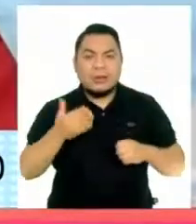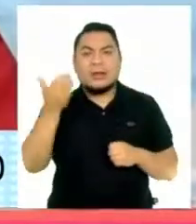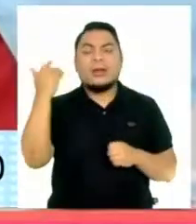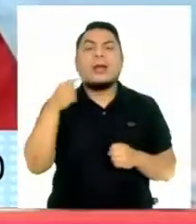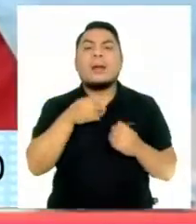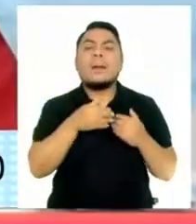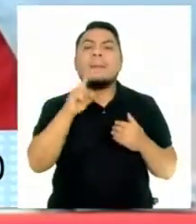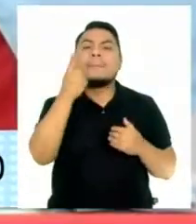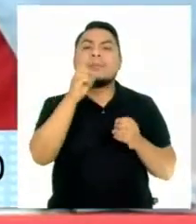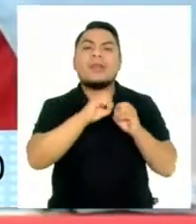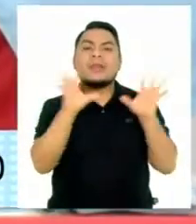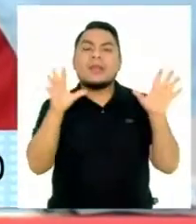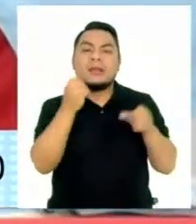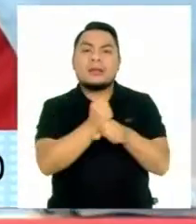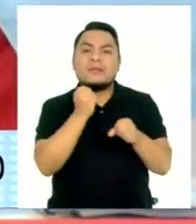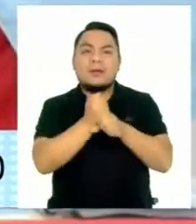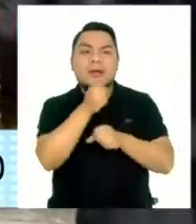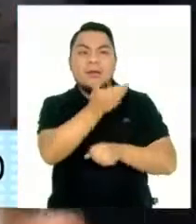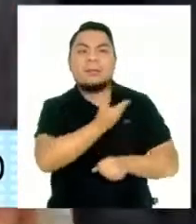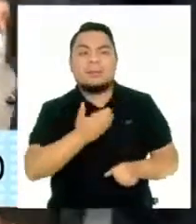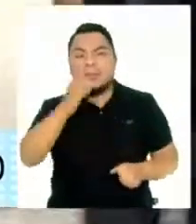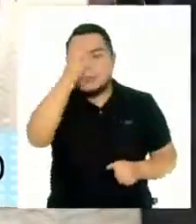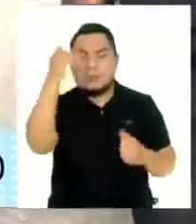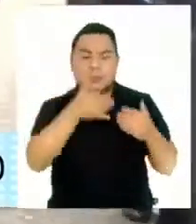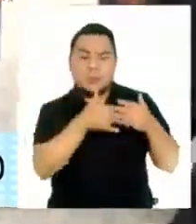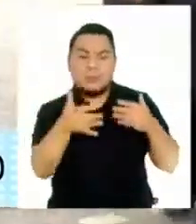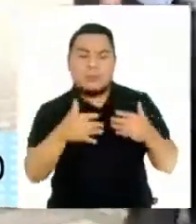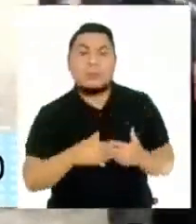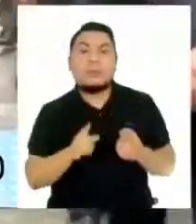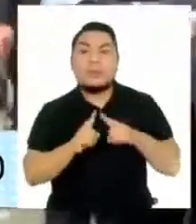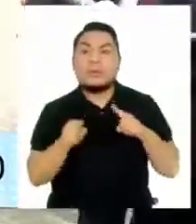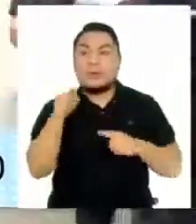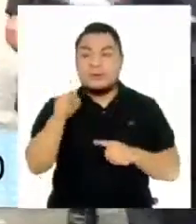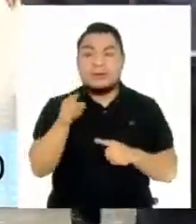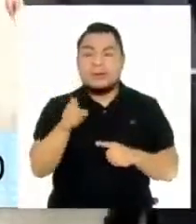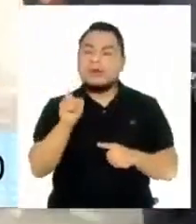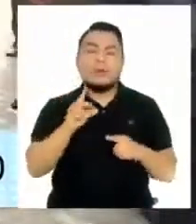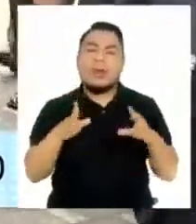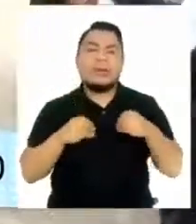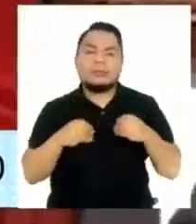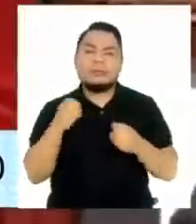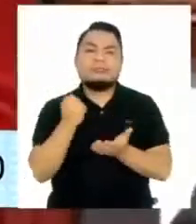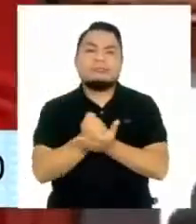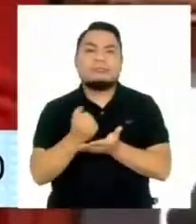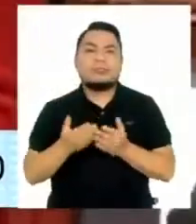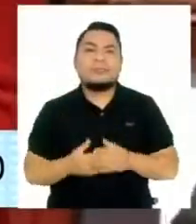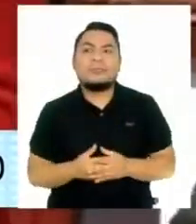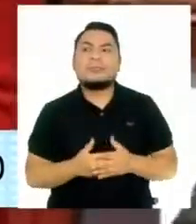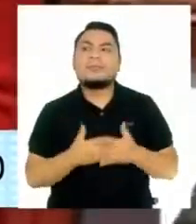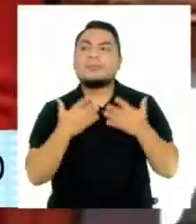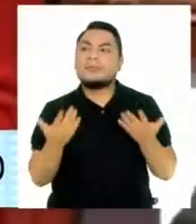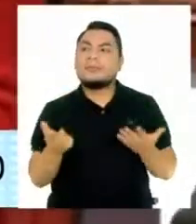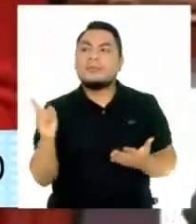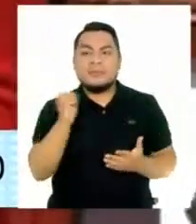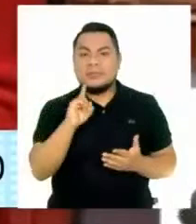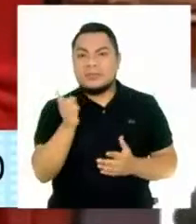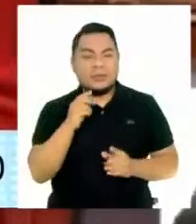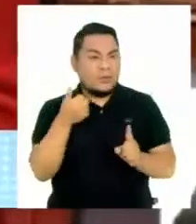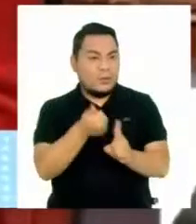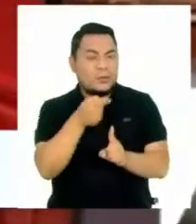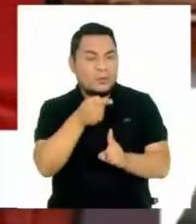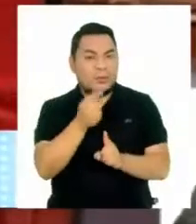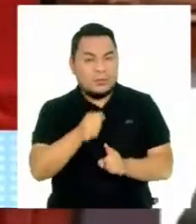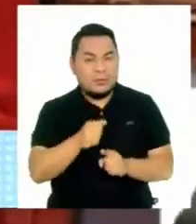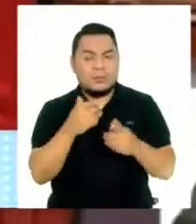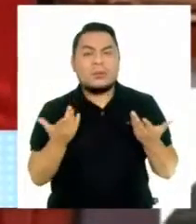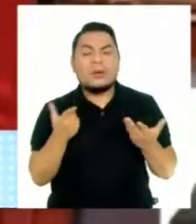primeros días del presidente Pedro Castillo. Sin embargo, esta fue rechazada. Por tanto, no corresponde una